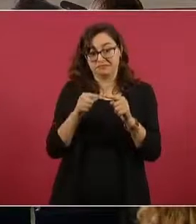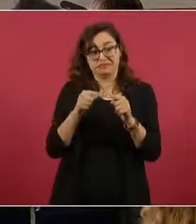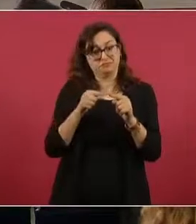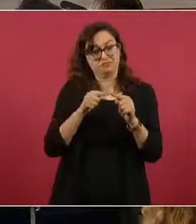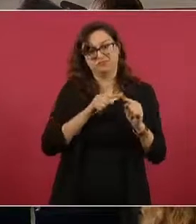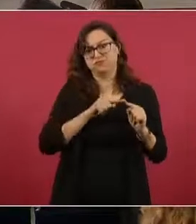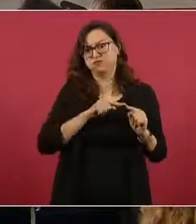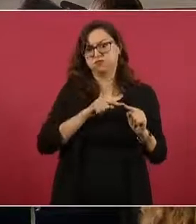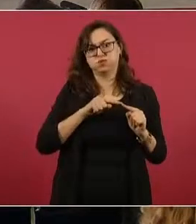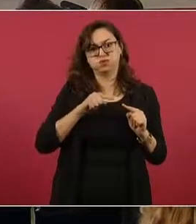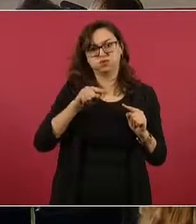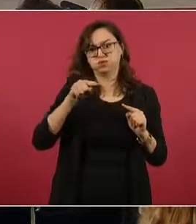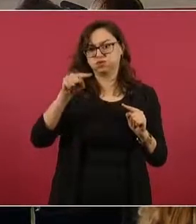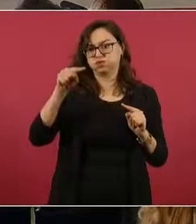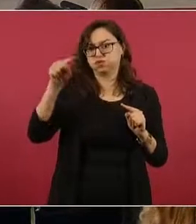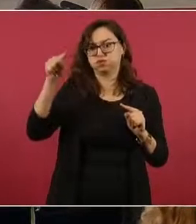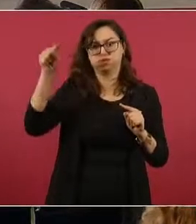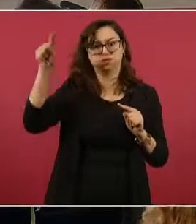estaría acá.